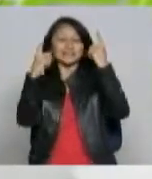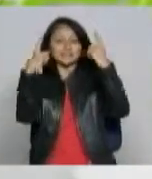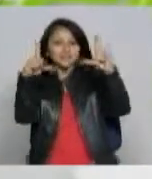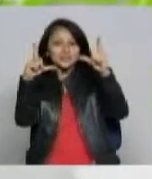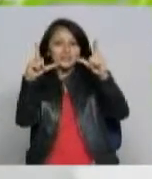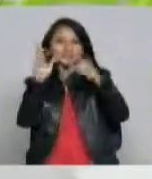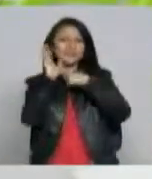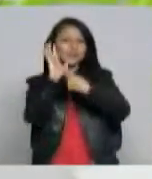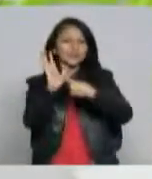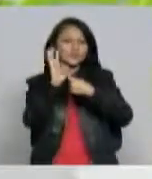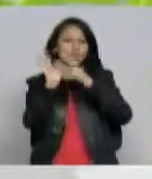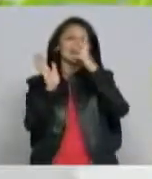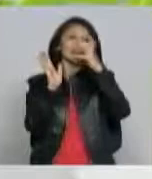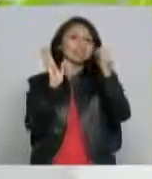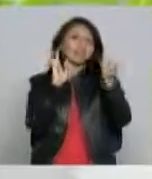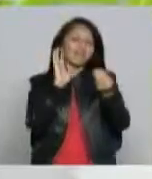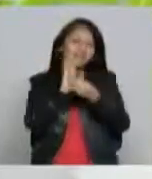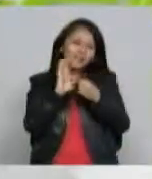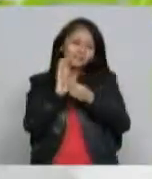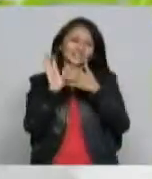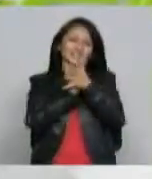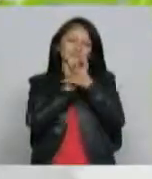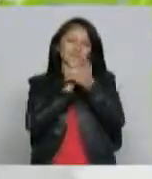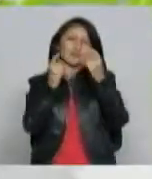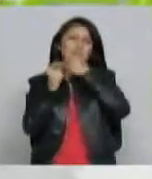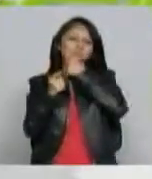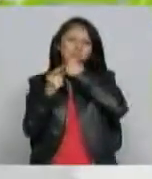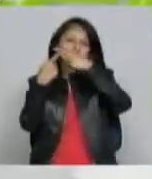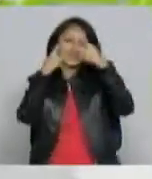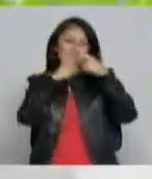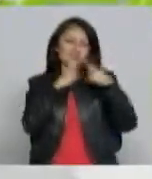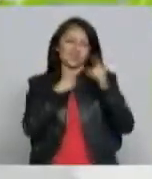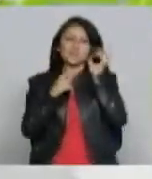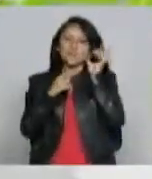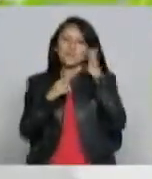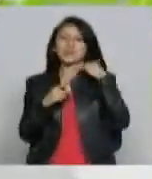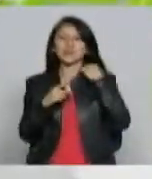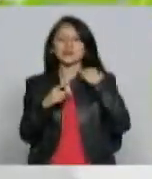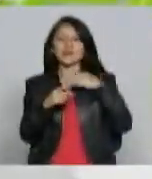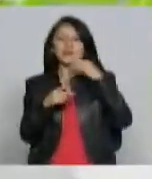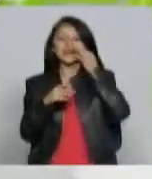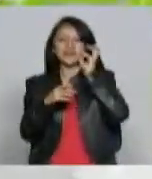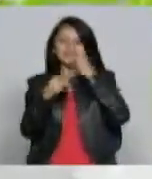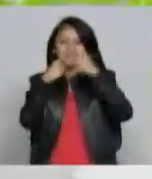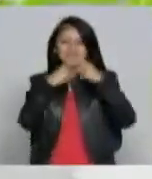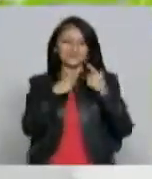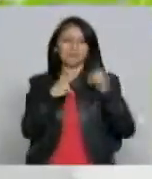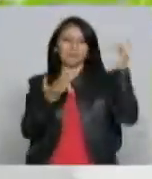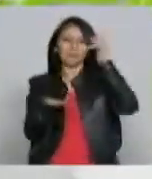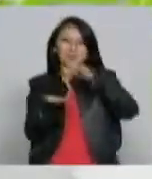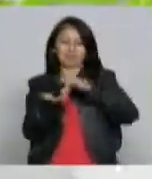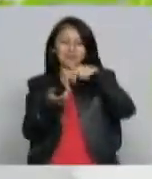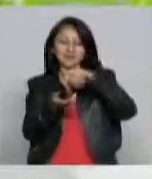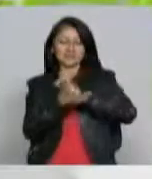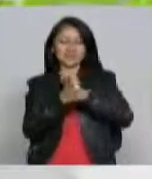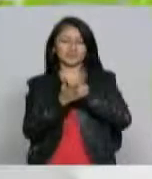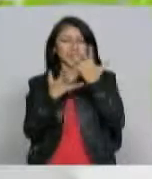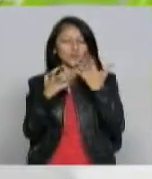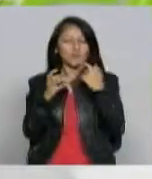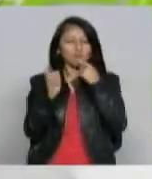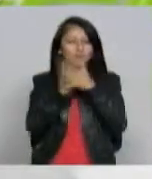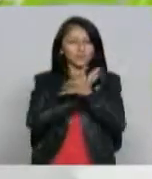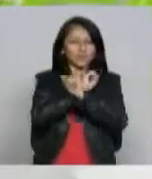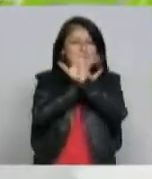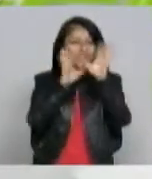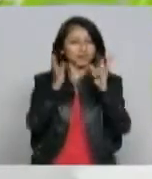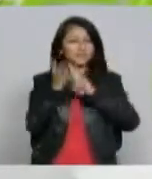fueron 30 periodistas diferentes de todo el eje cafetero que se invitaron a hacer su programa quiero aclarar algo sala